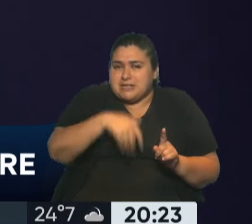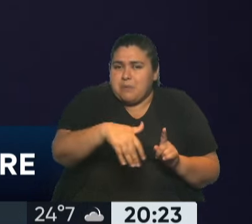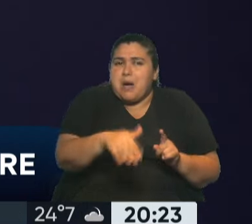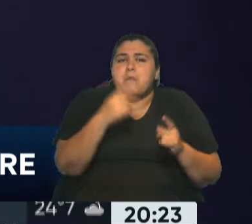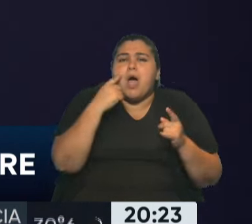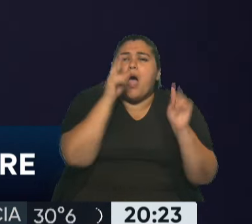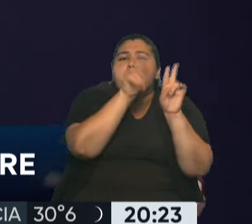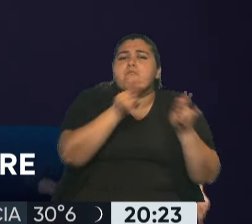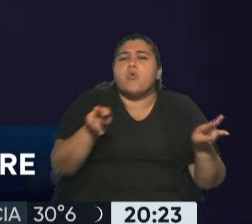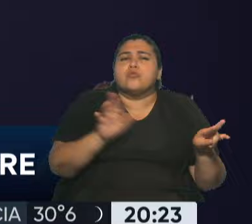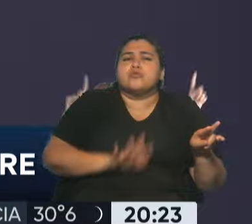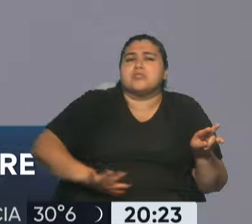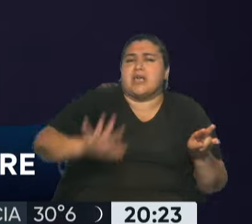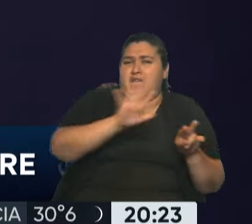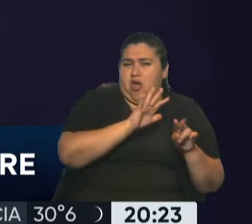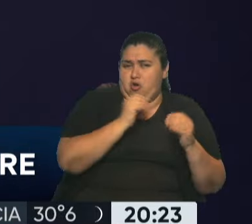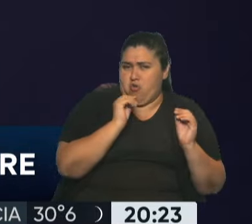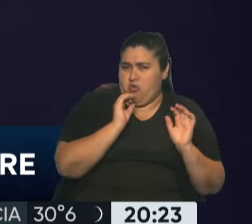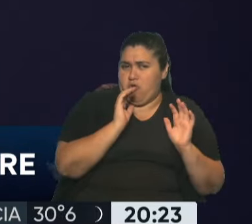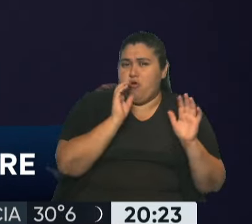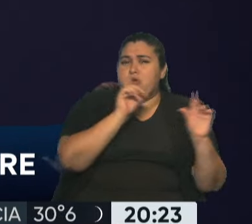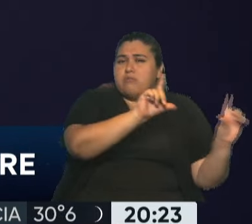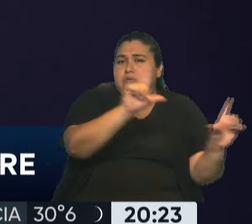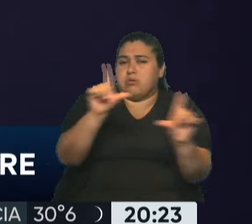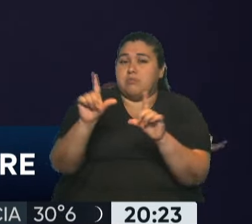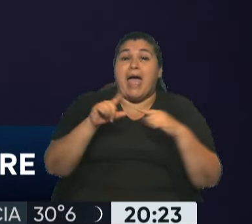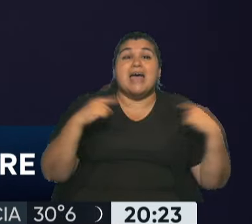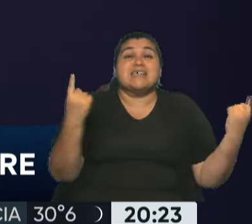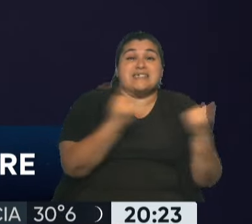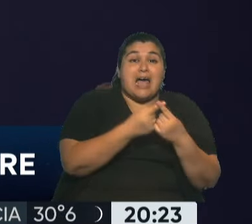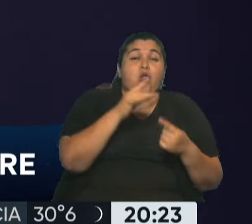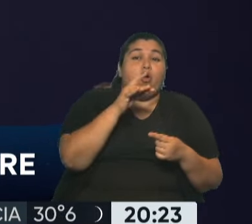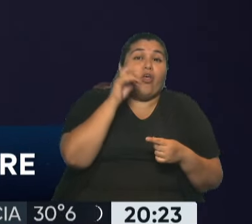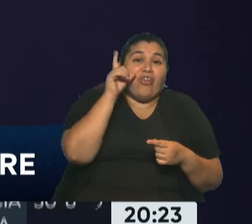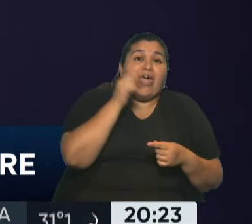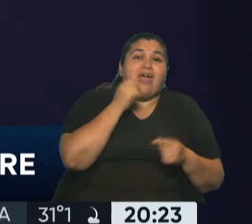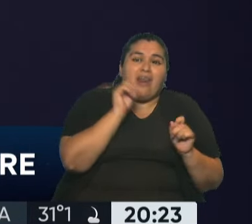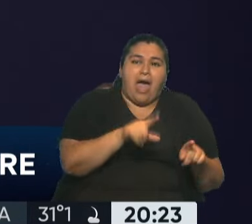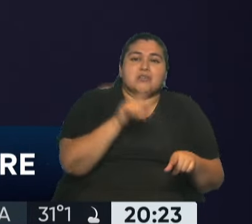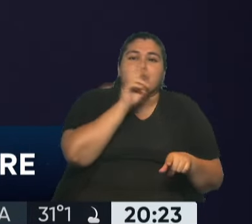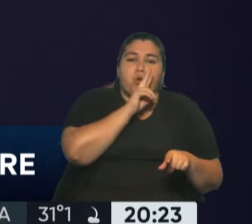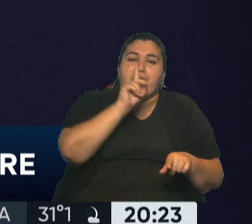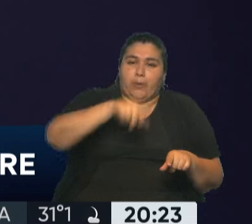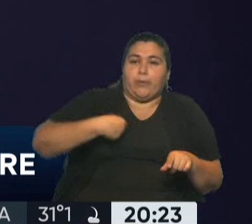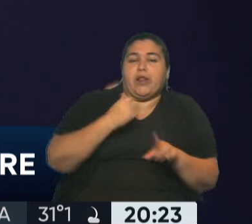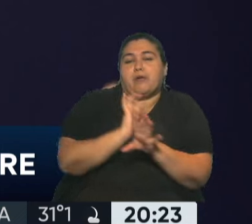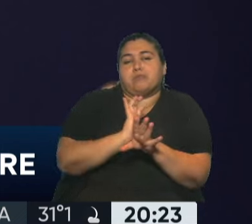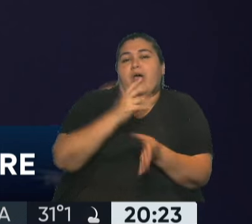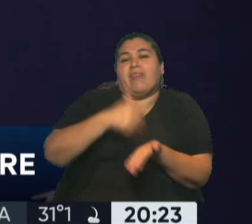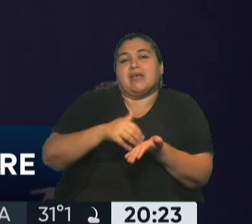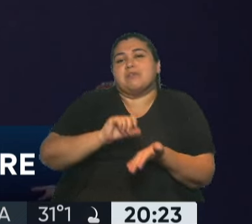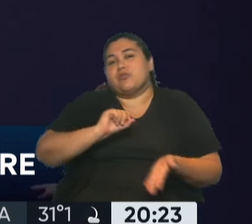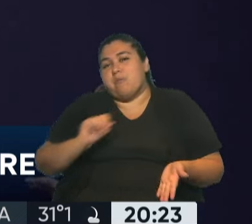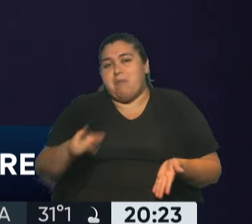de los cuadros que había, que haya un Salón de las Mujeres, tal vez sea hasta discriminador para con los hombres. Déjame darte